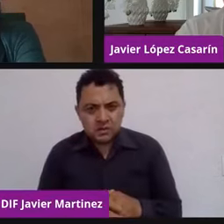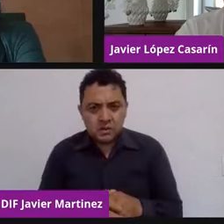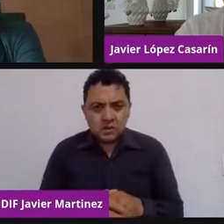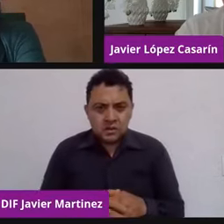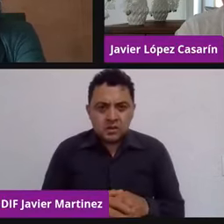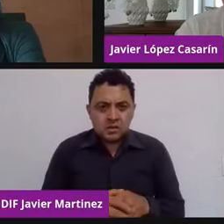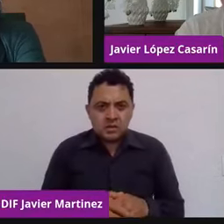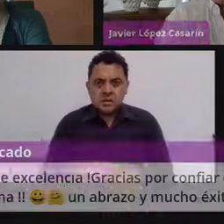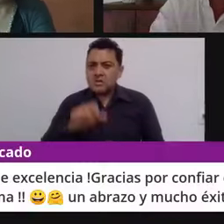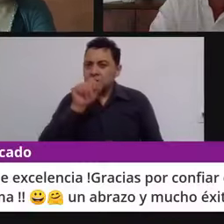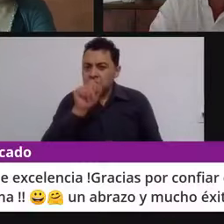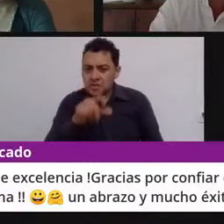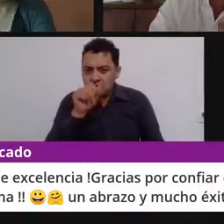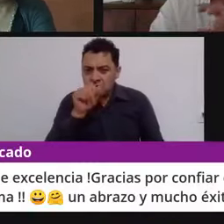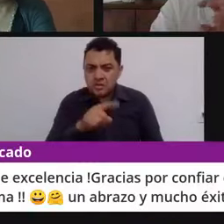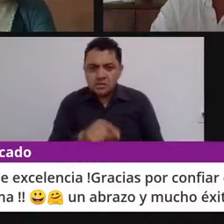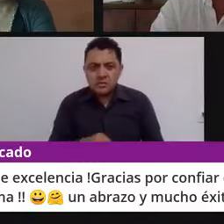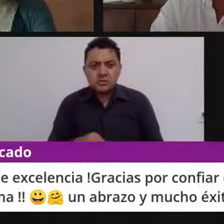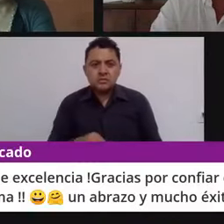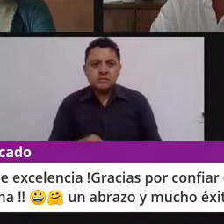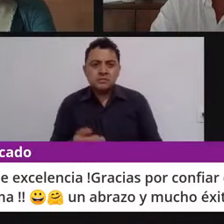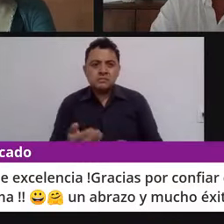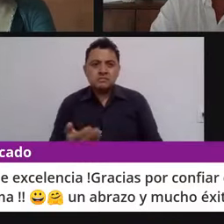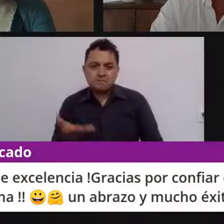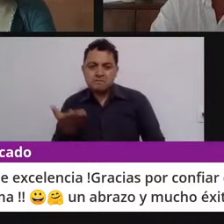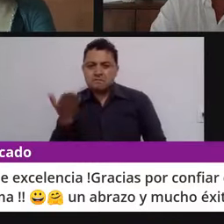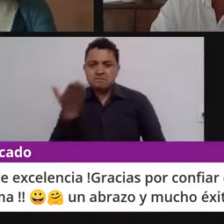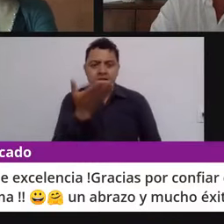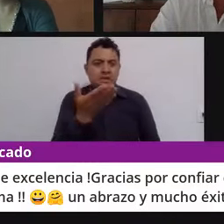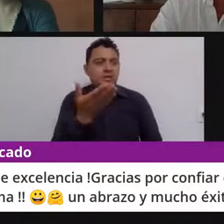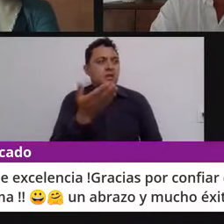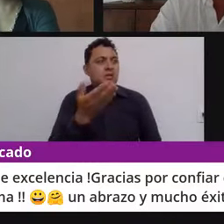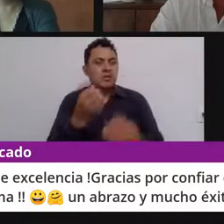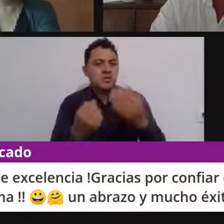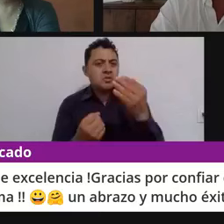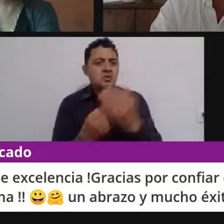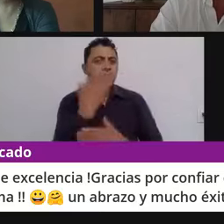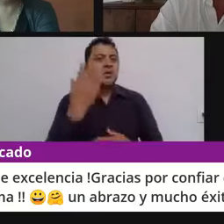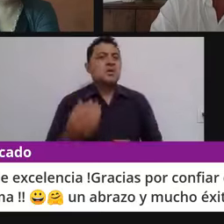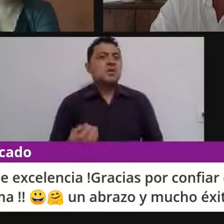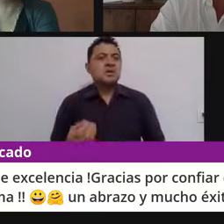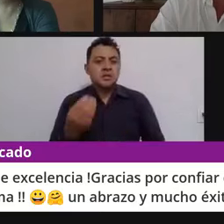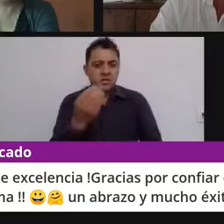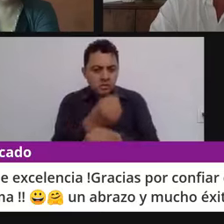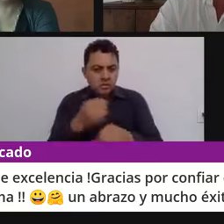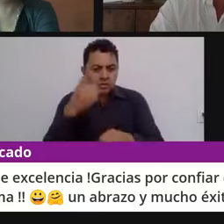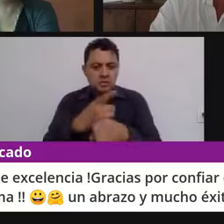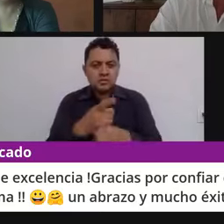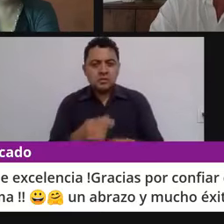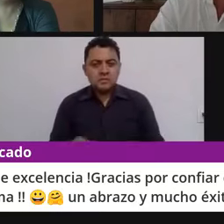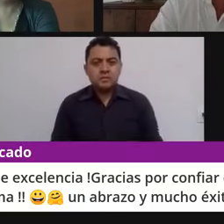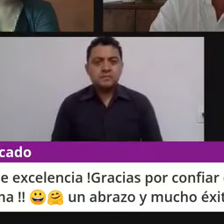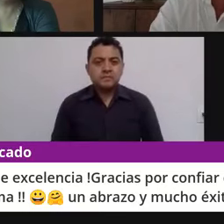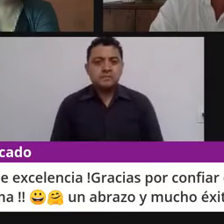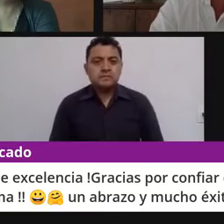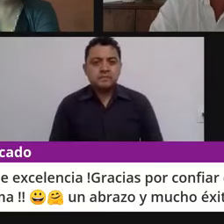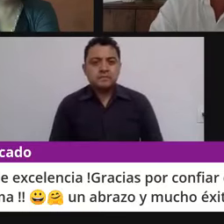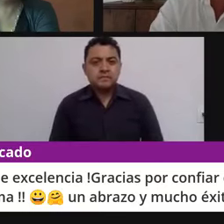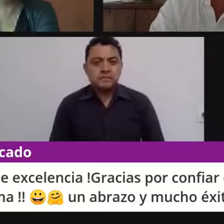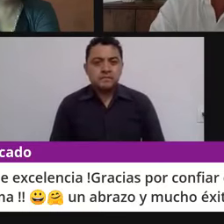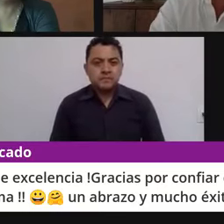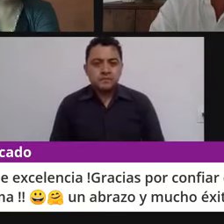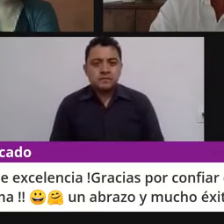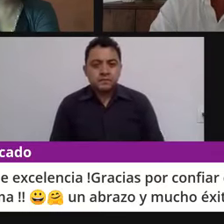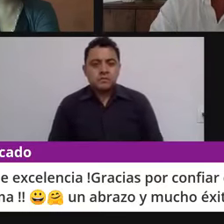a demandar responsabilidades y que ahí como iniciaba en un momento señalar que nos van ir